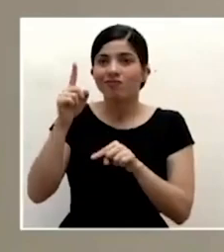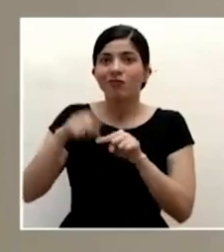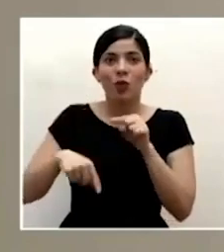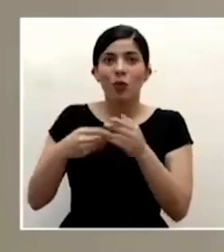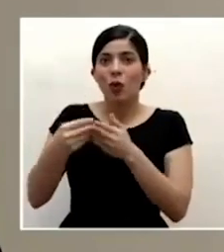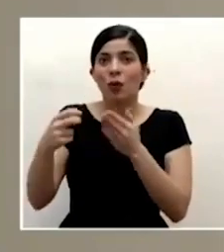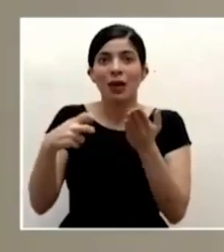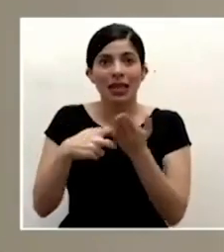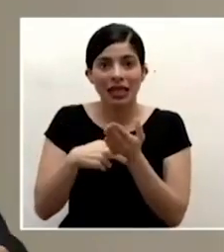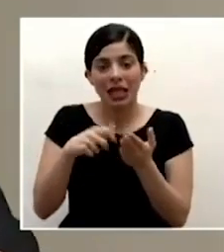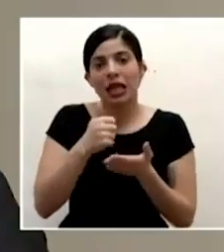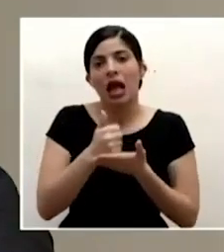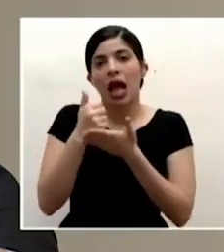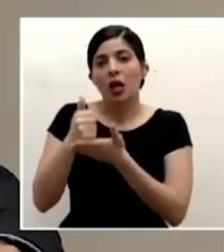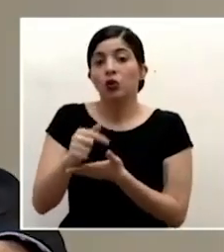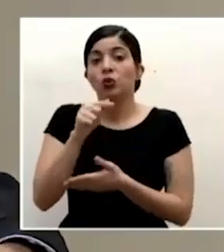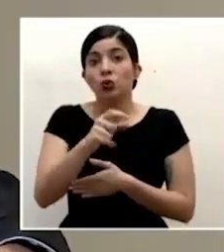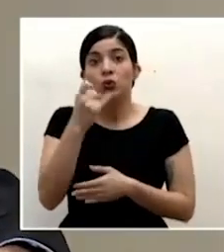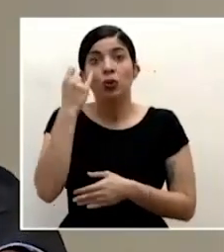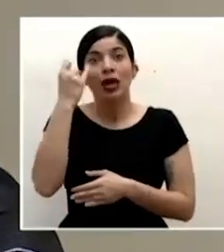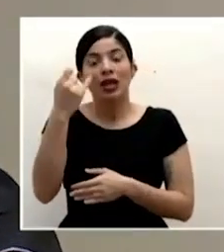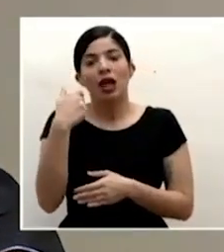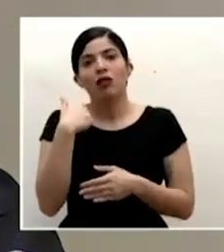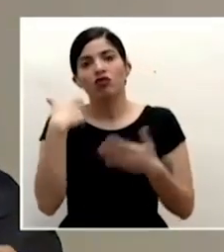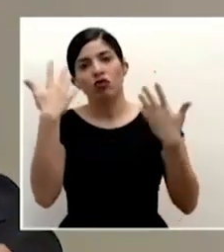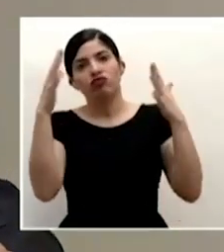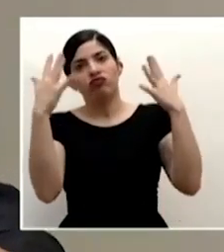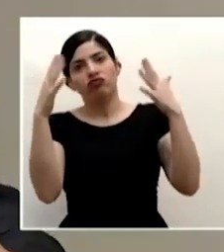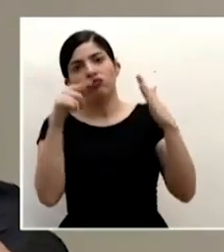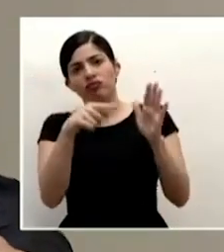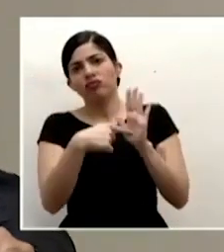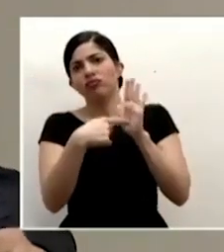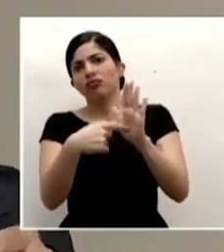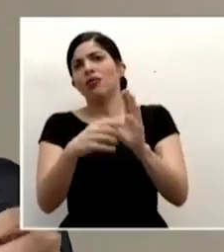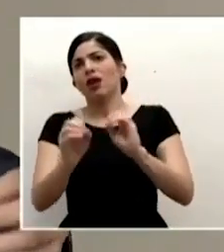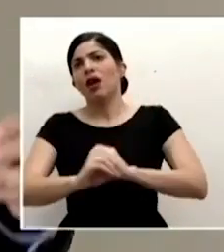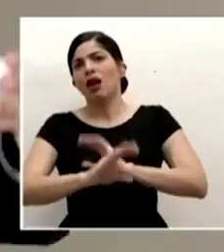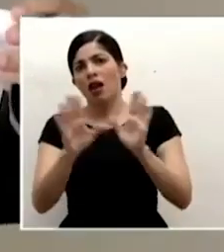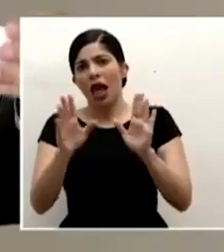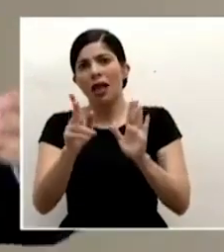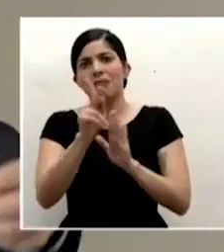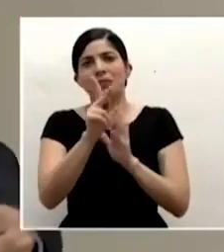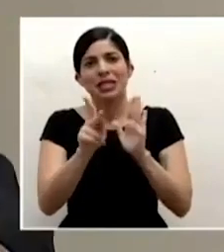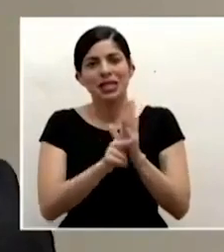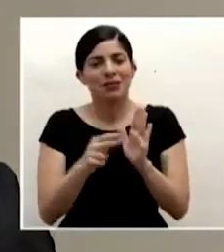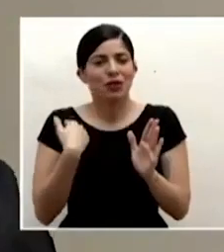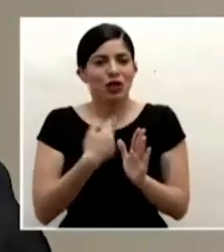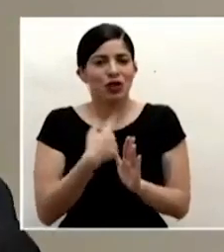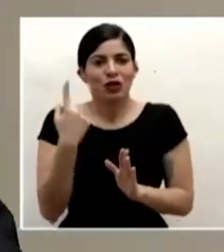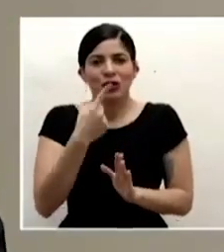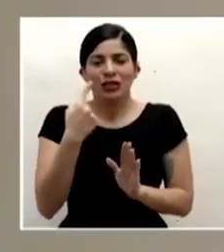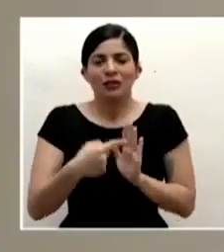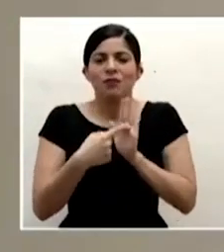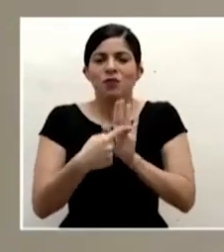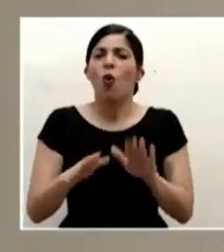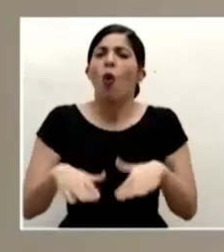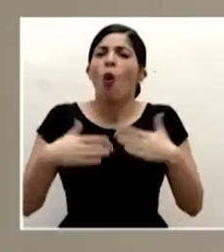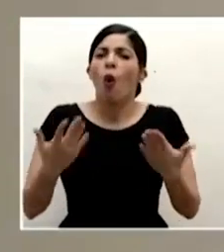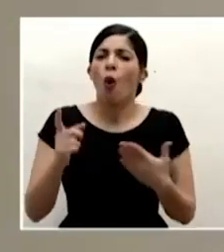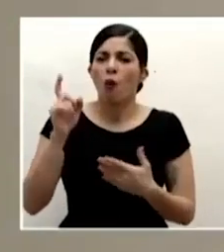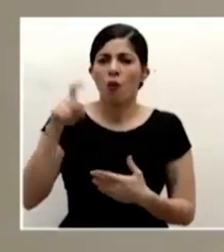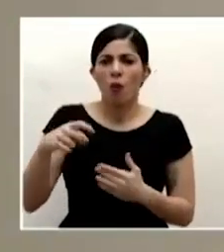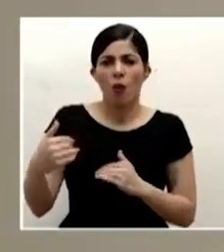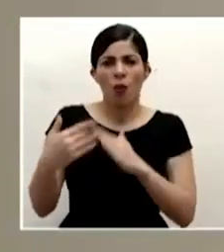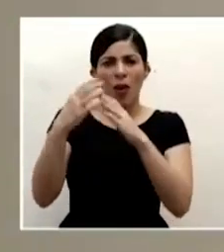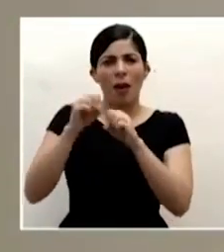una iniciativa que celebro que es una muestra clara de los principios que nosotros hemos manifestado de cómo se debe enfrentar la pandemia con unidad